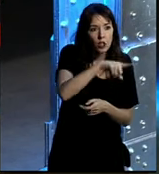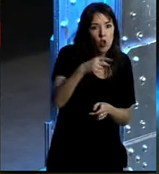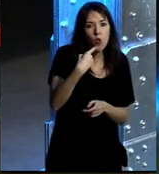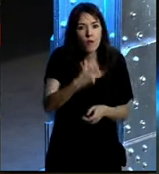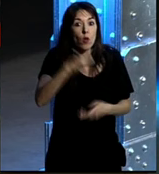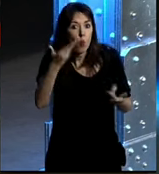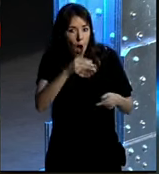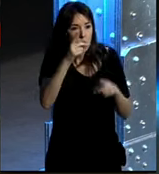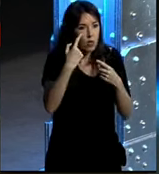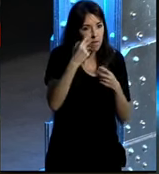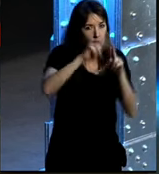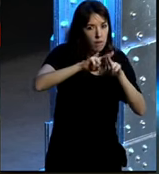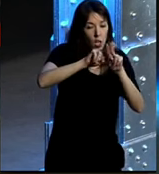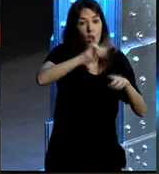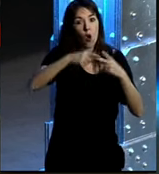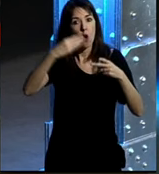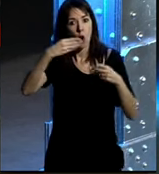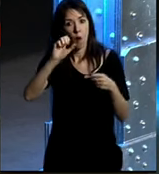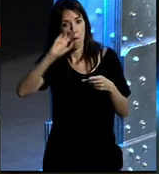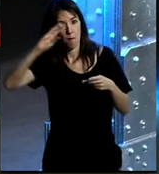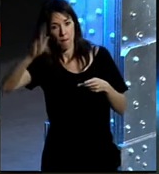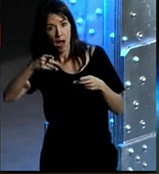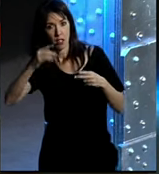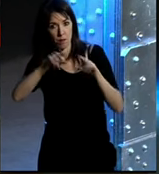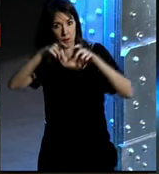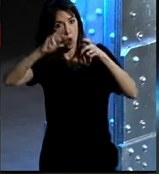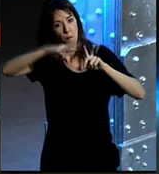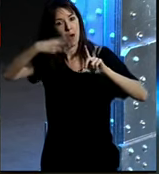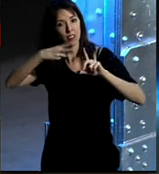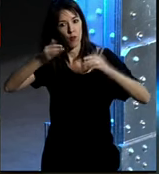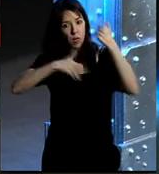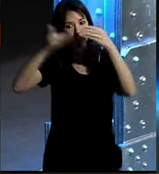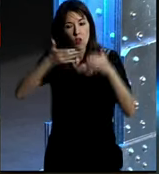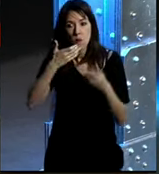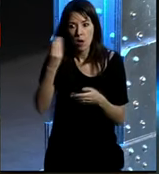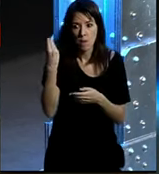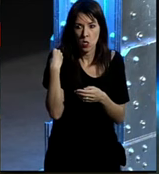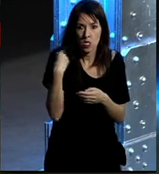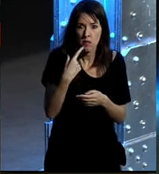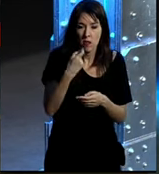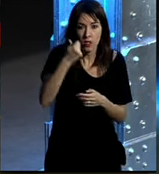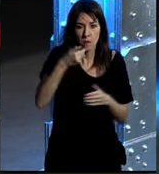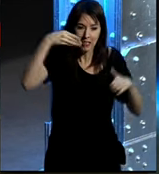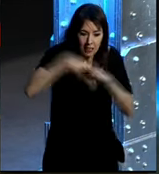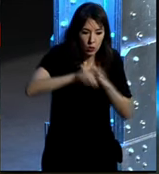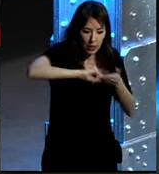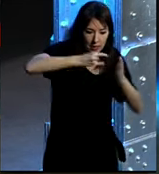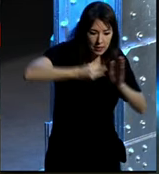complejas y luego tenemos un back de plataformas de atención que cuando hay una consulta más compleja entran los sistemas